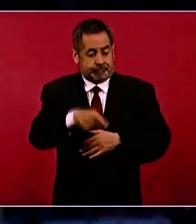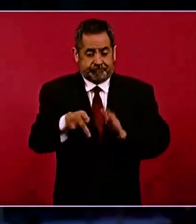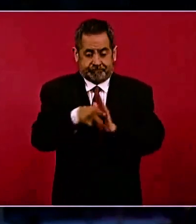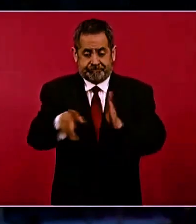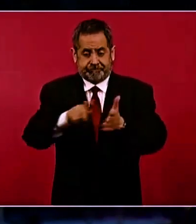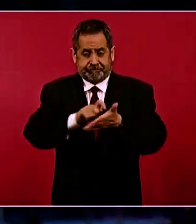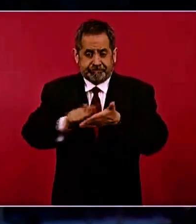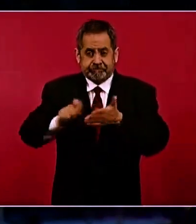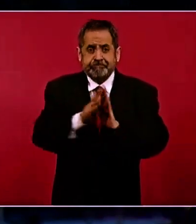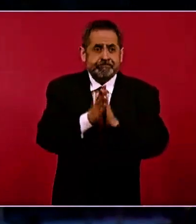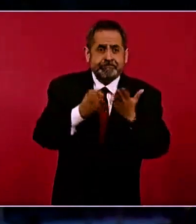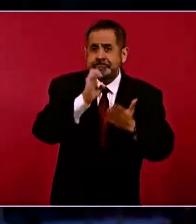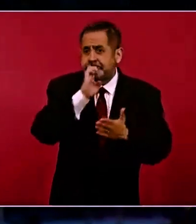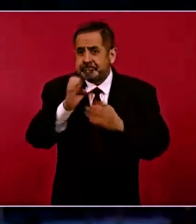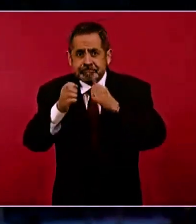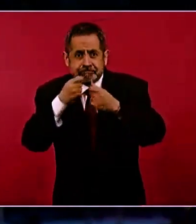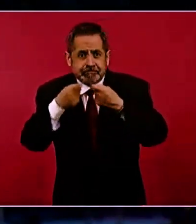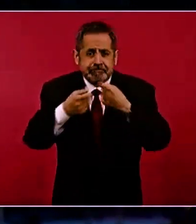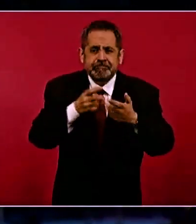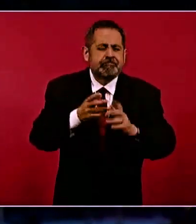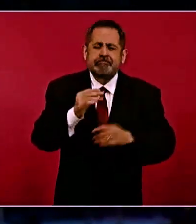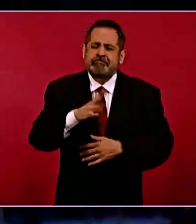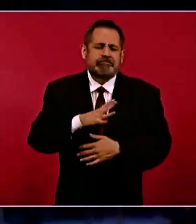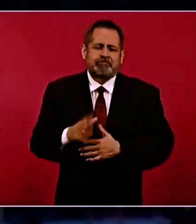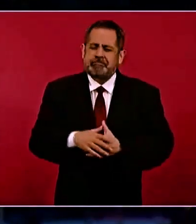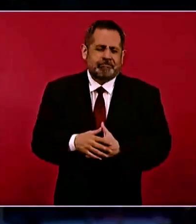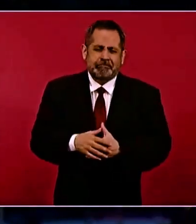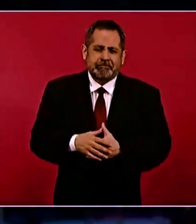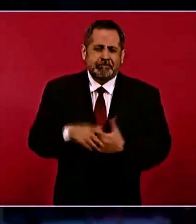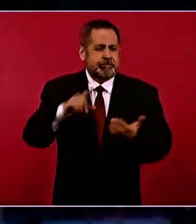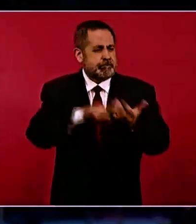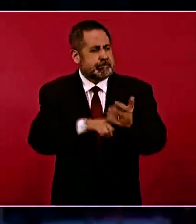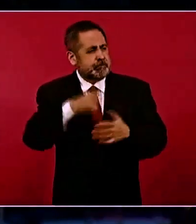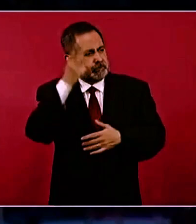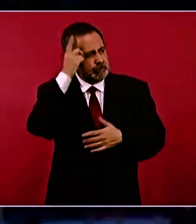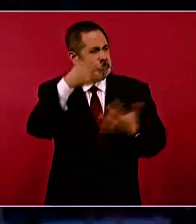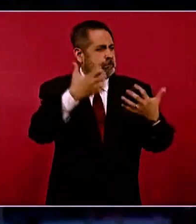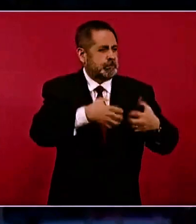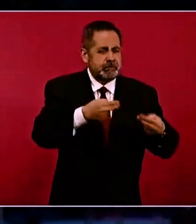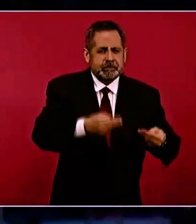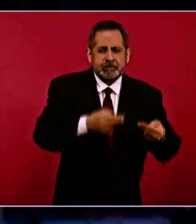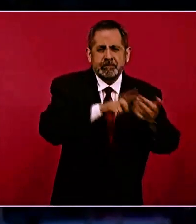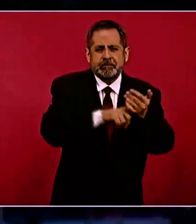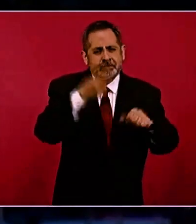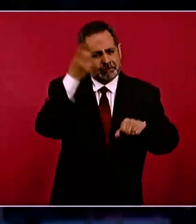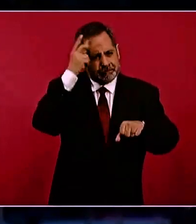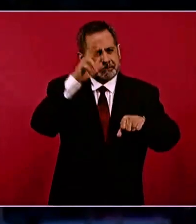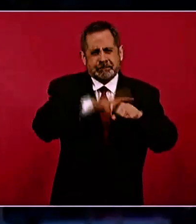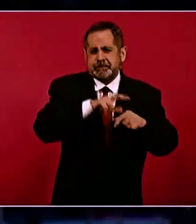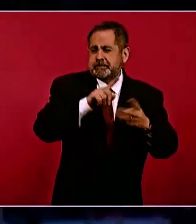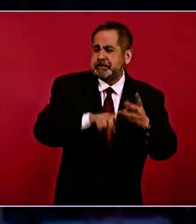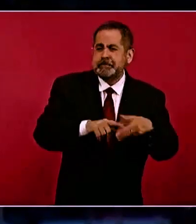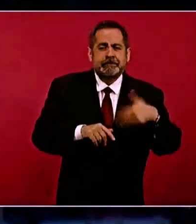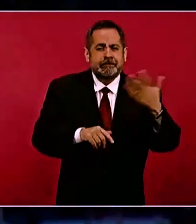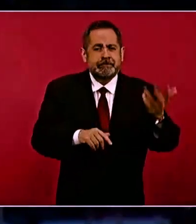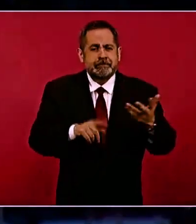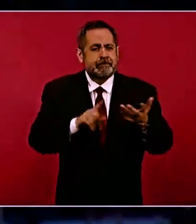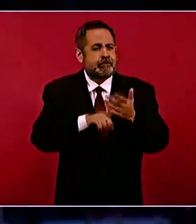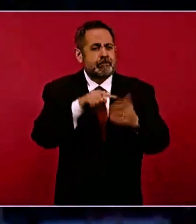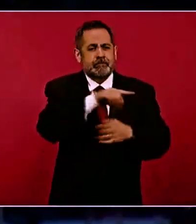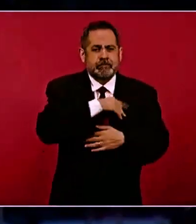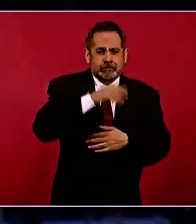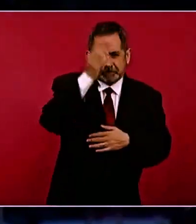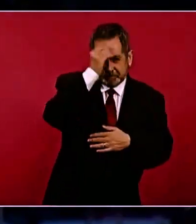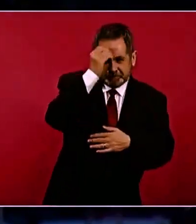lo que indica que haya dueños de medios o directivos o opinadores